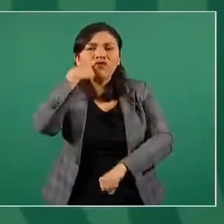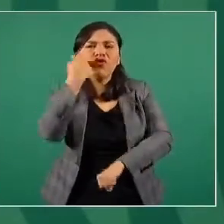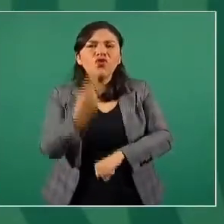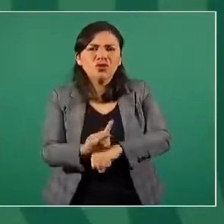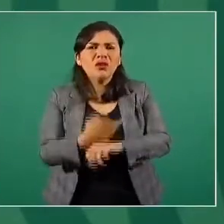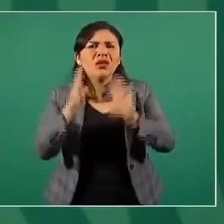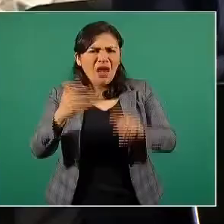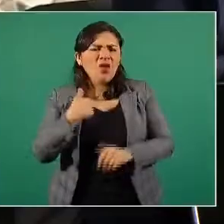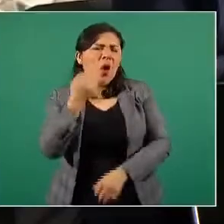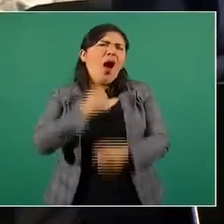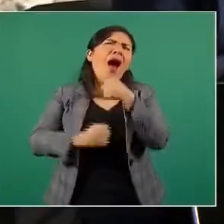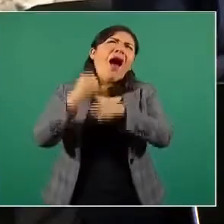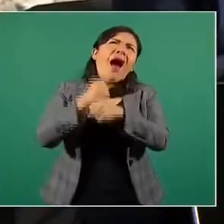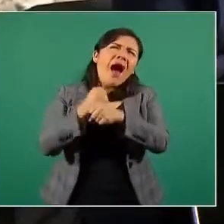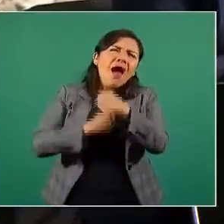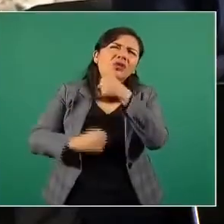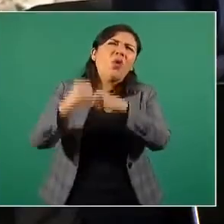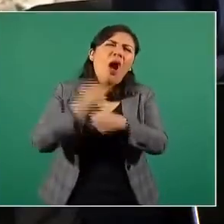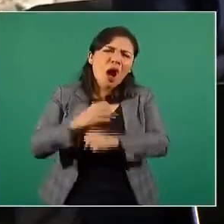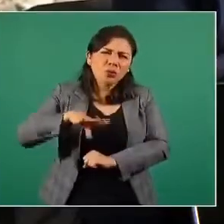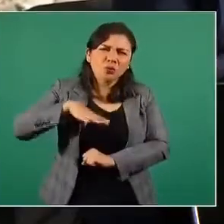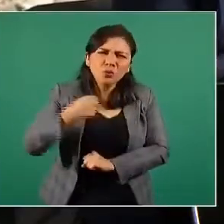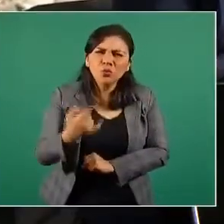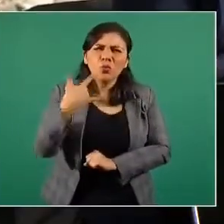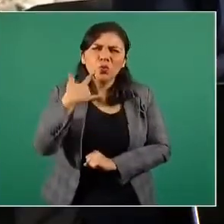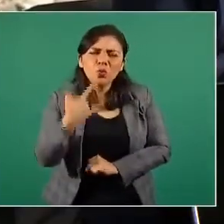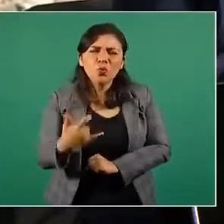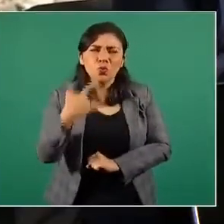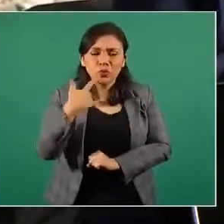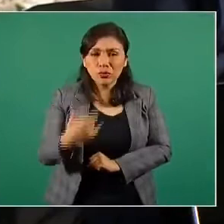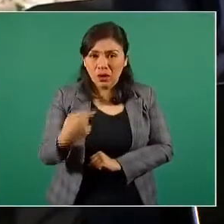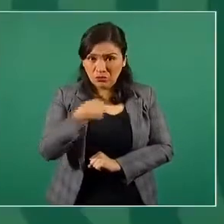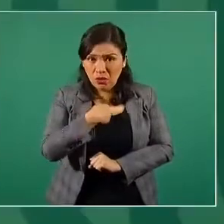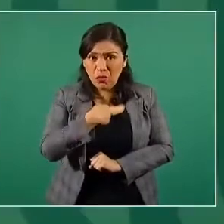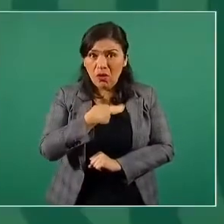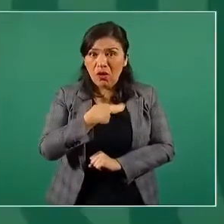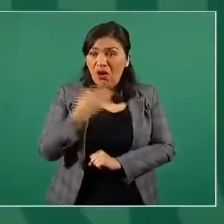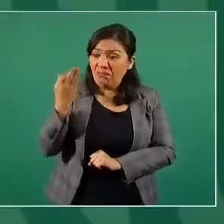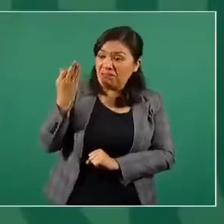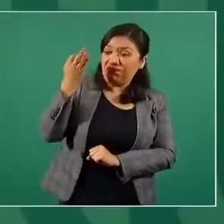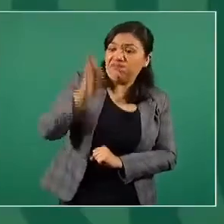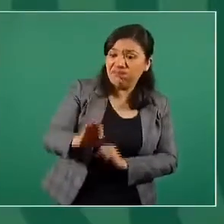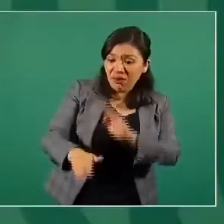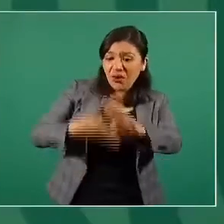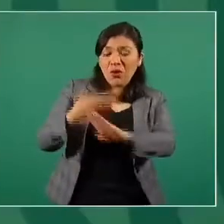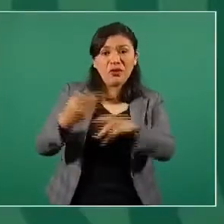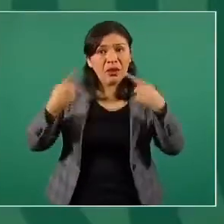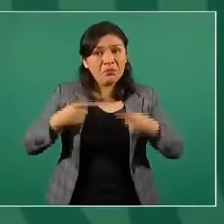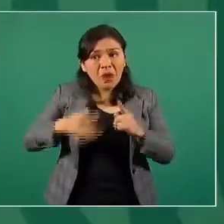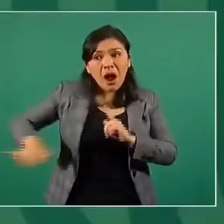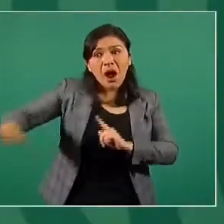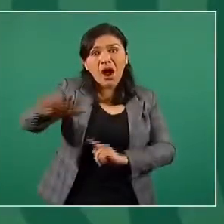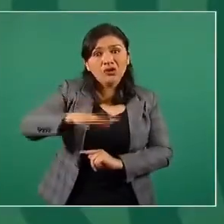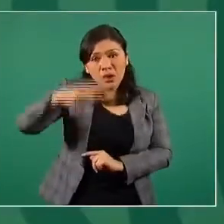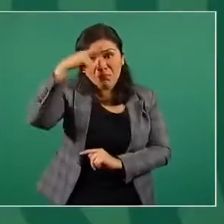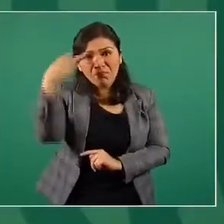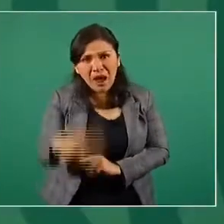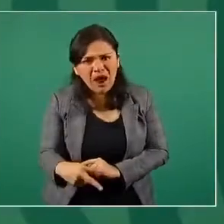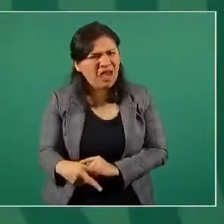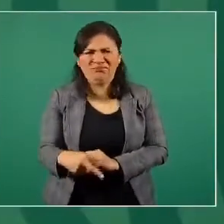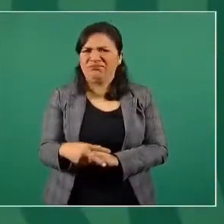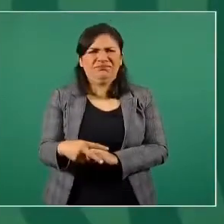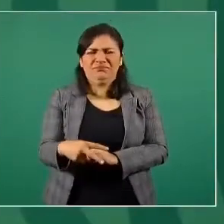años luchando, no vamos nosotros a traicionar al pueblo, no le vamos a fallar al pueblo. Y no nos vamos a